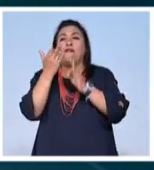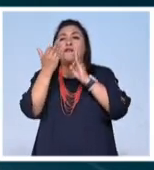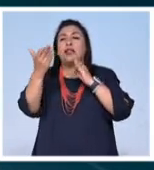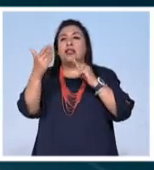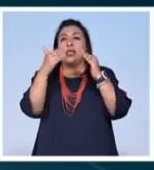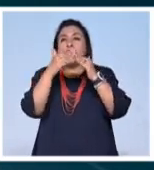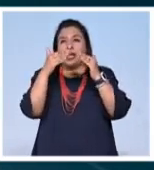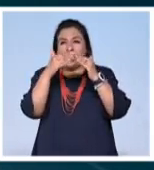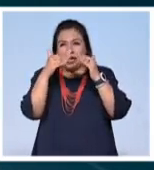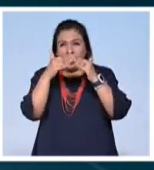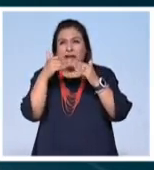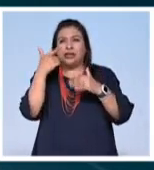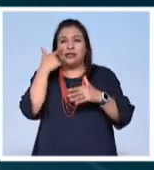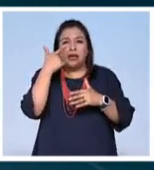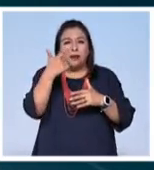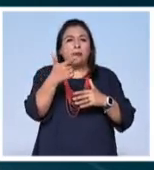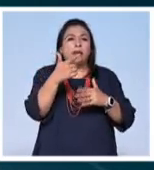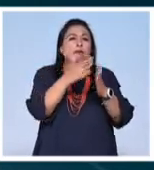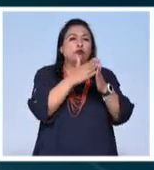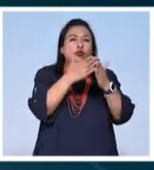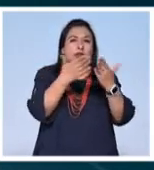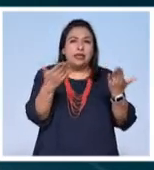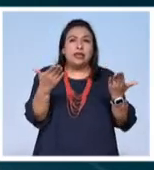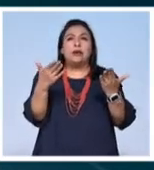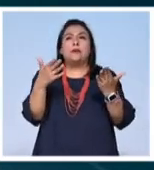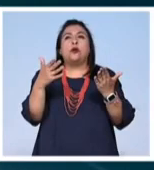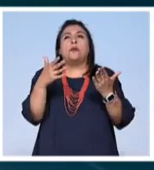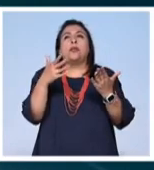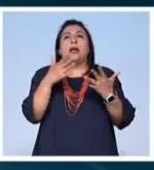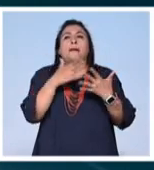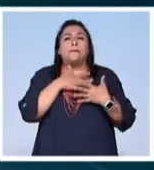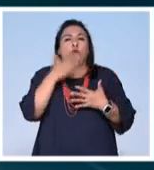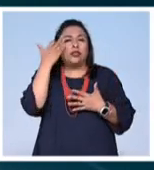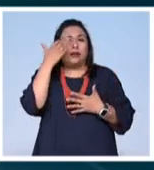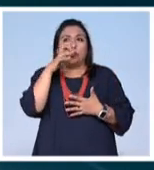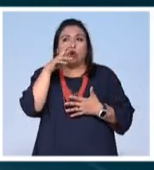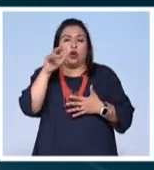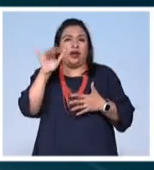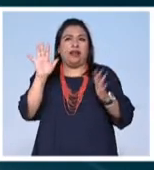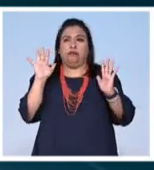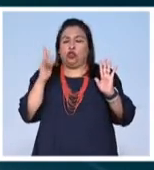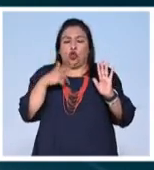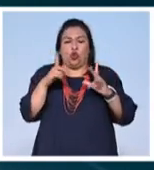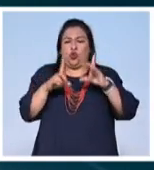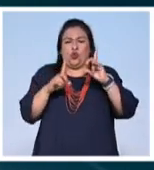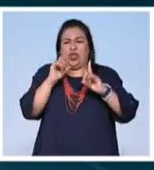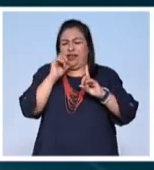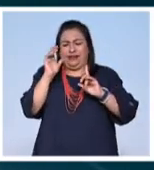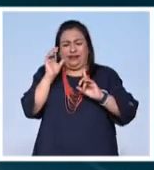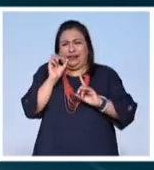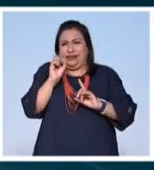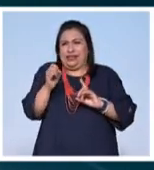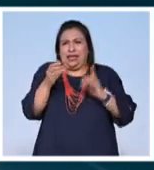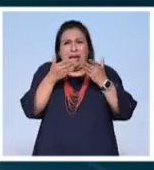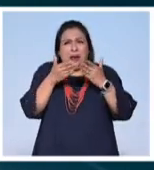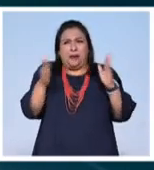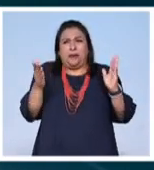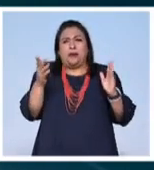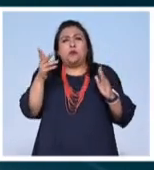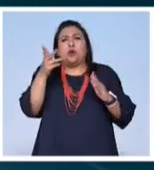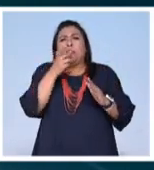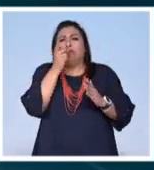en donde sale la novela que sale en la novela del amor en los tiempos el color no tuve ninguna duda abrimos con un escritor